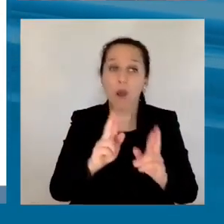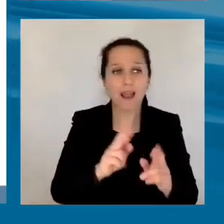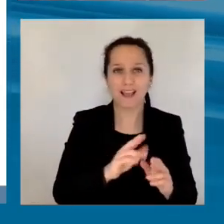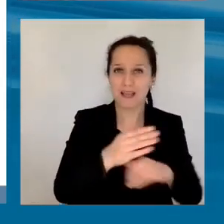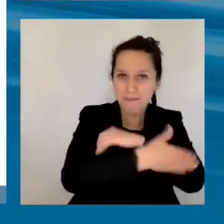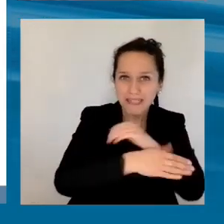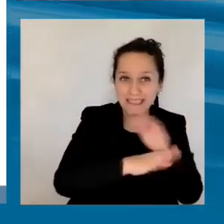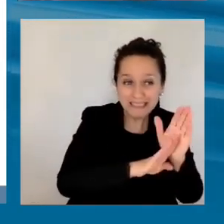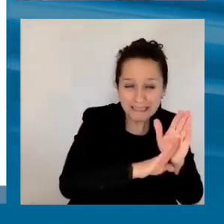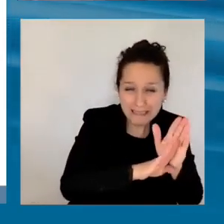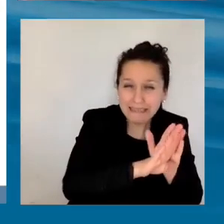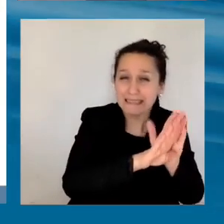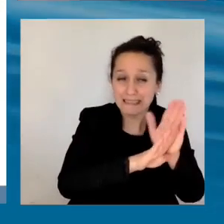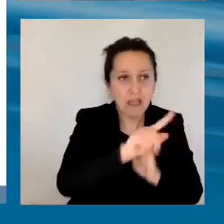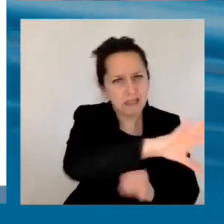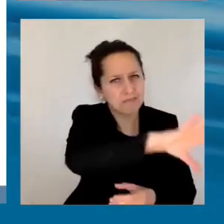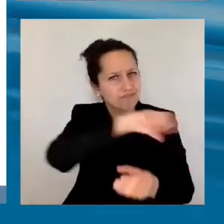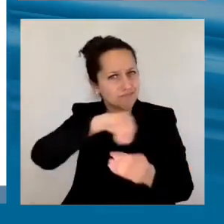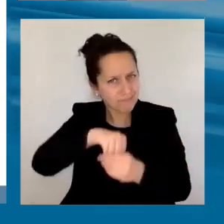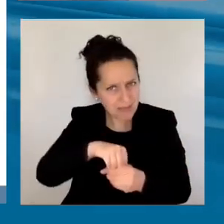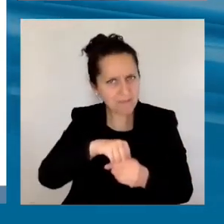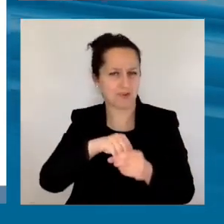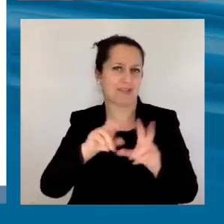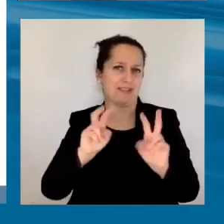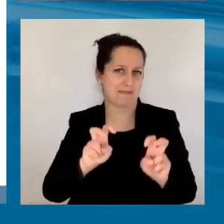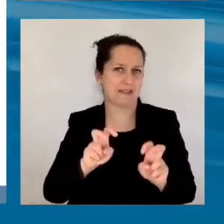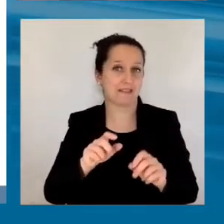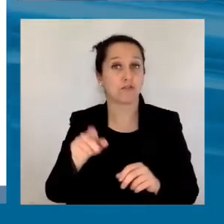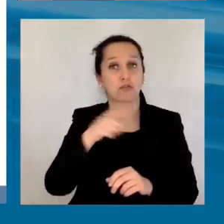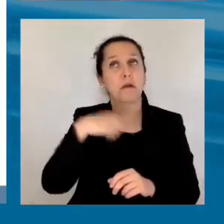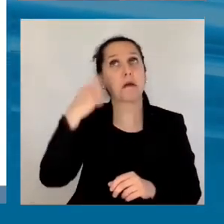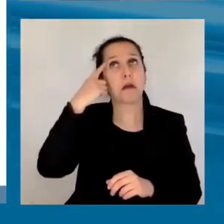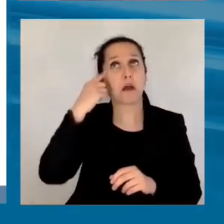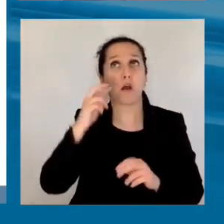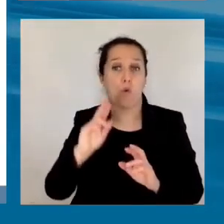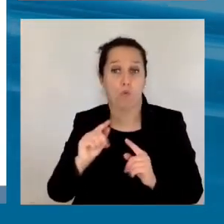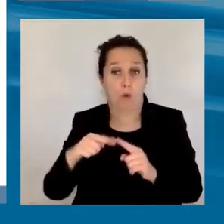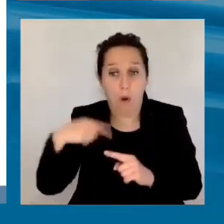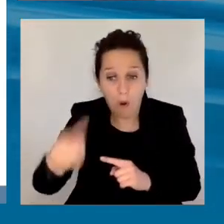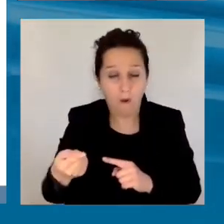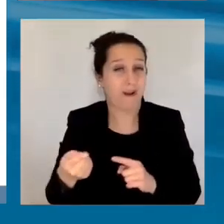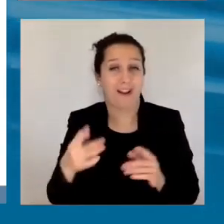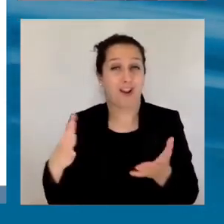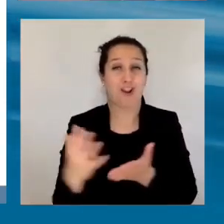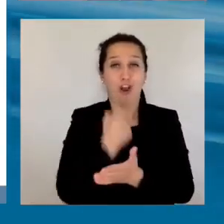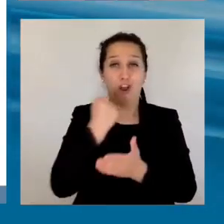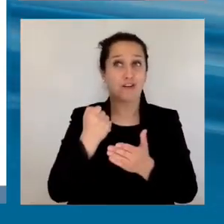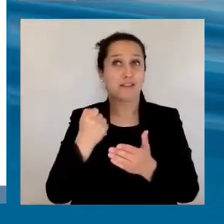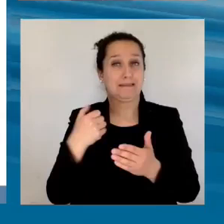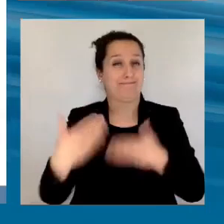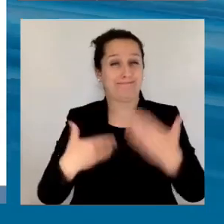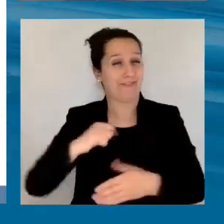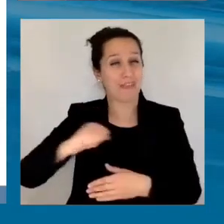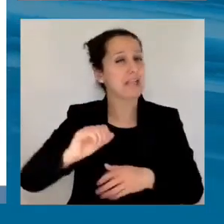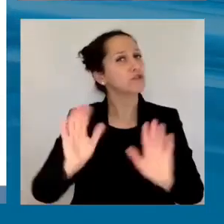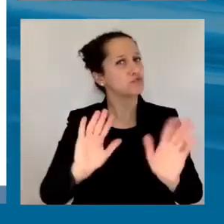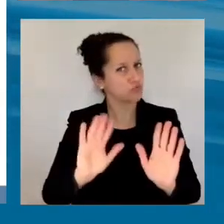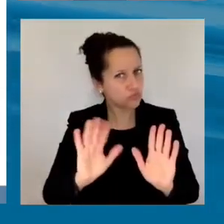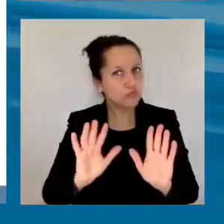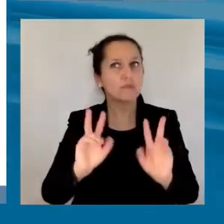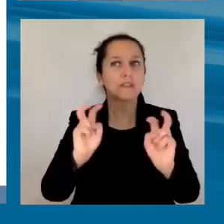decía en el discurso inaugural, no hay que hacerse ilusiones de que eso va a pasar mañana, es tal vez el tema más difícil porque es la pura